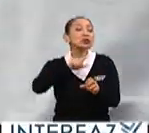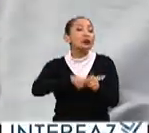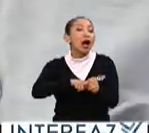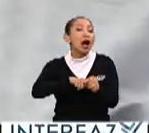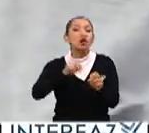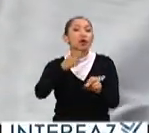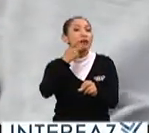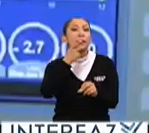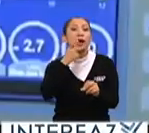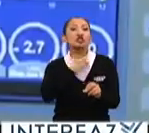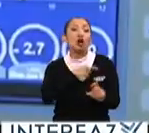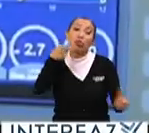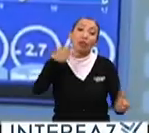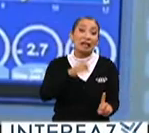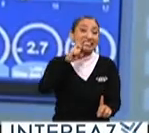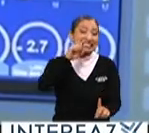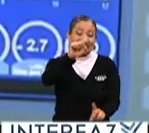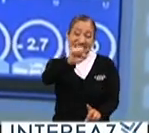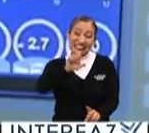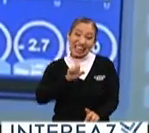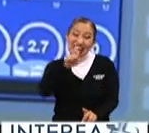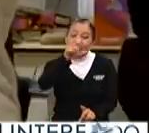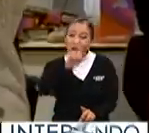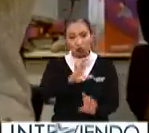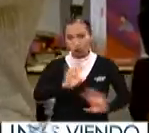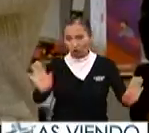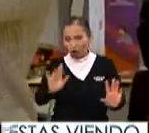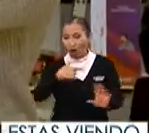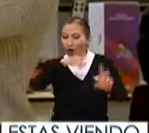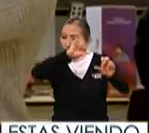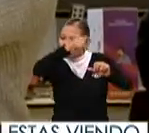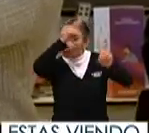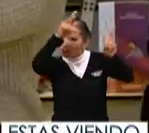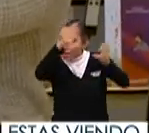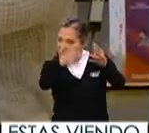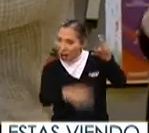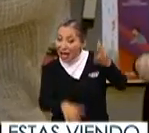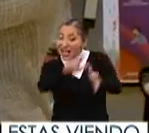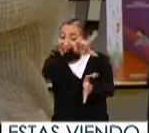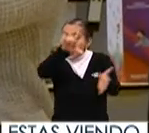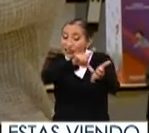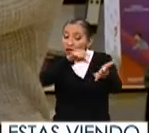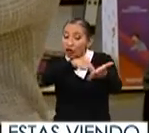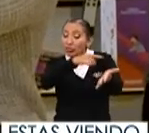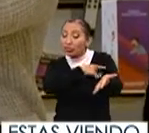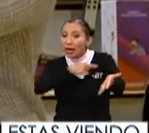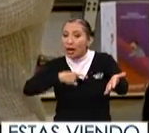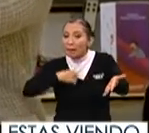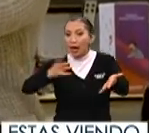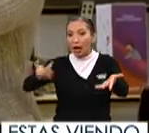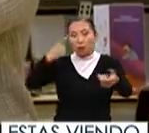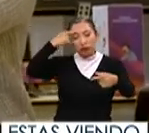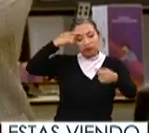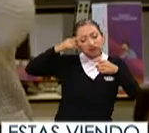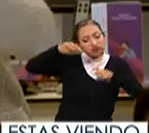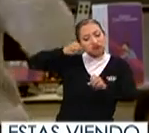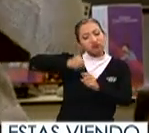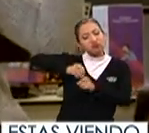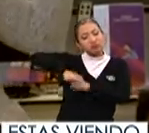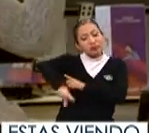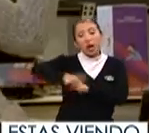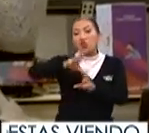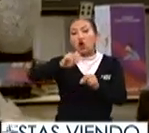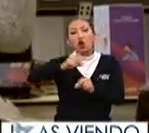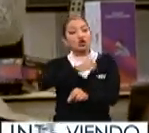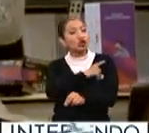no es hablar solo de sexo y que los temas tratados en las lecciones deben ser holísticos, de manera